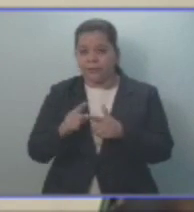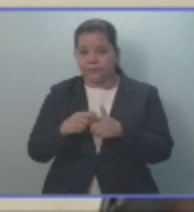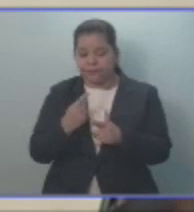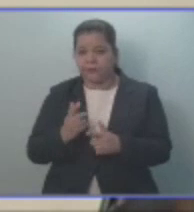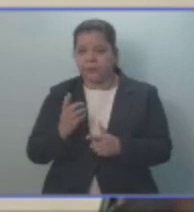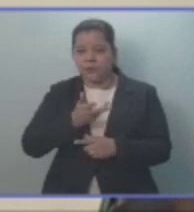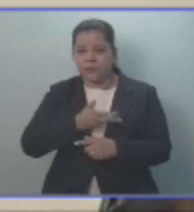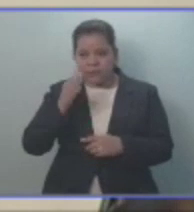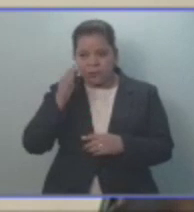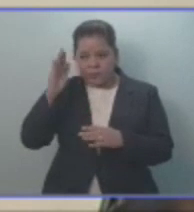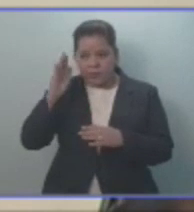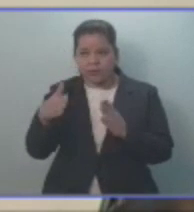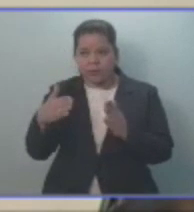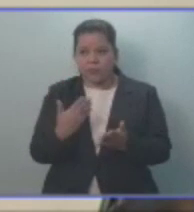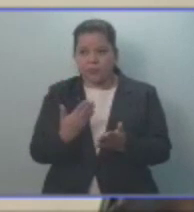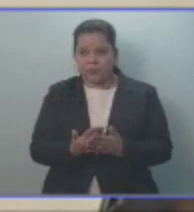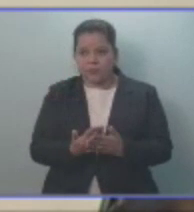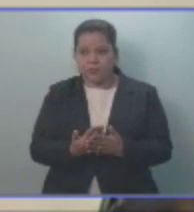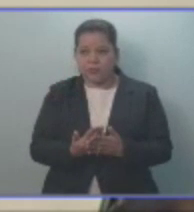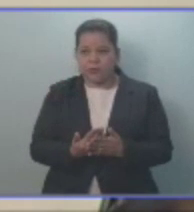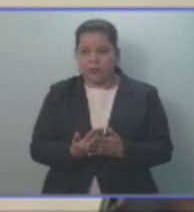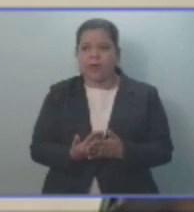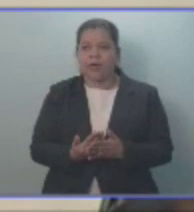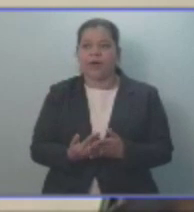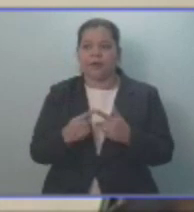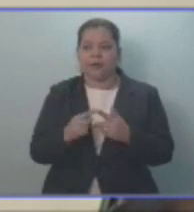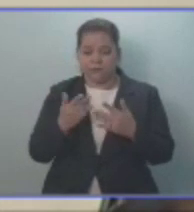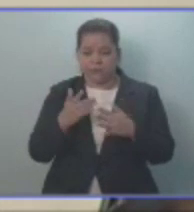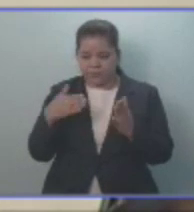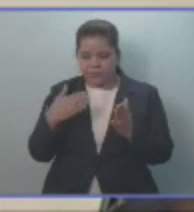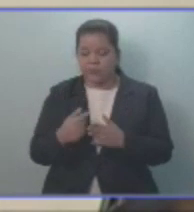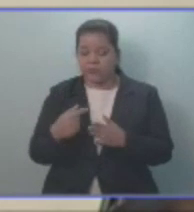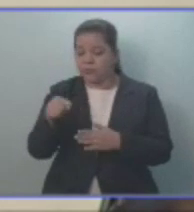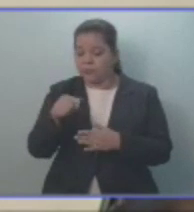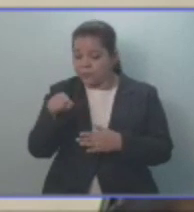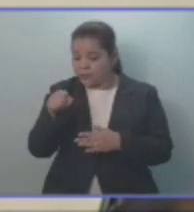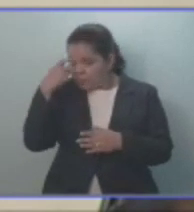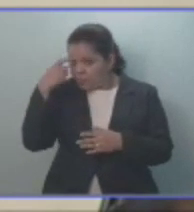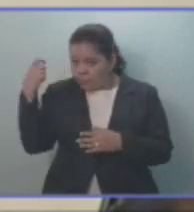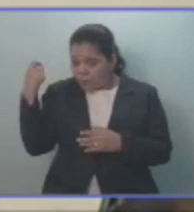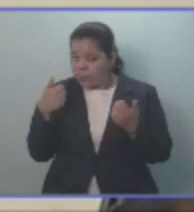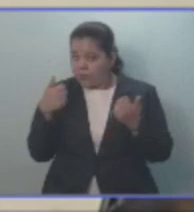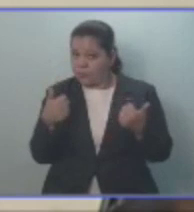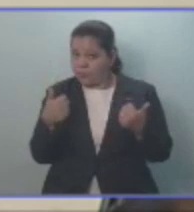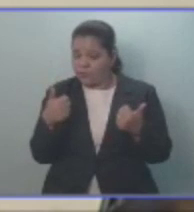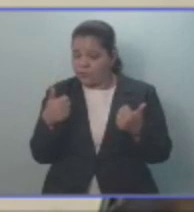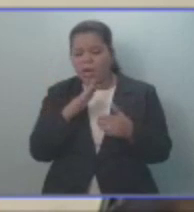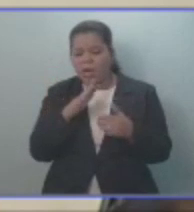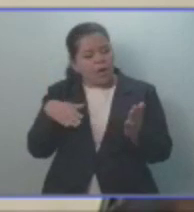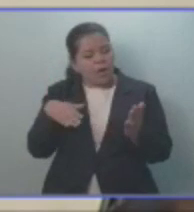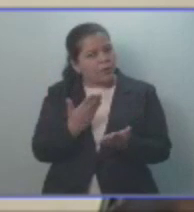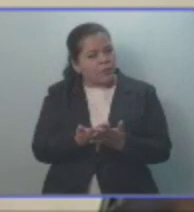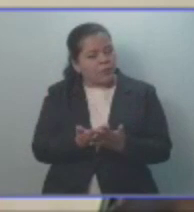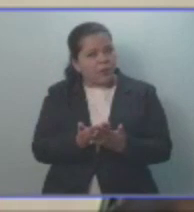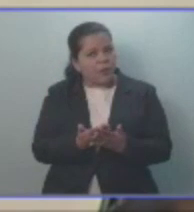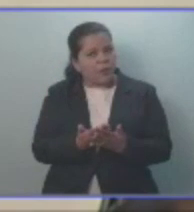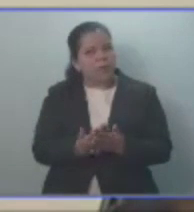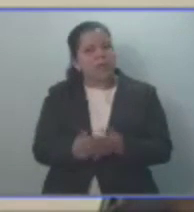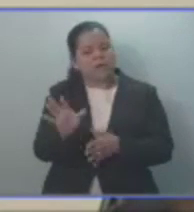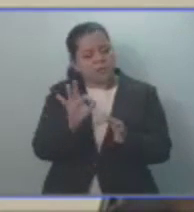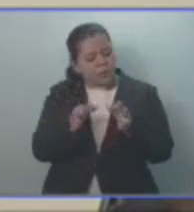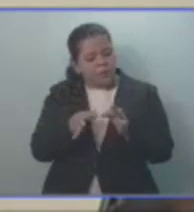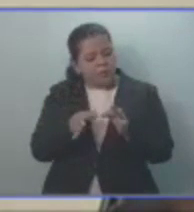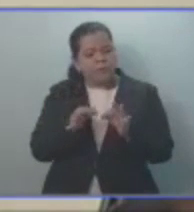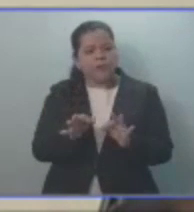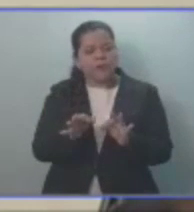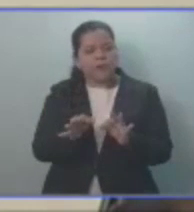un saludo a todo el pueblo salvadoreño, especialmente a aquellos que lo recuerdan bien y que a todos los que de alguna manera